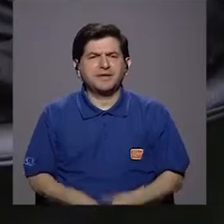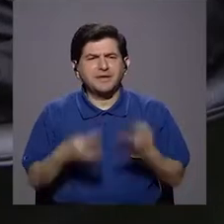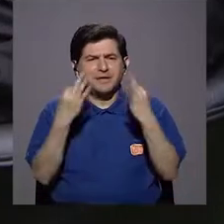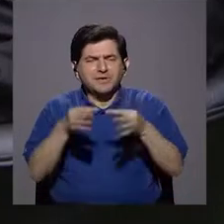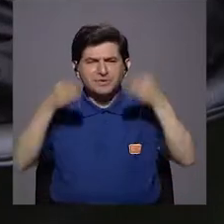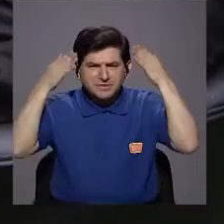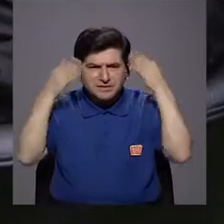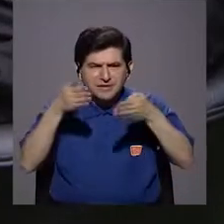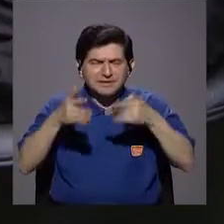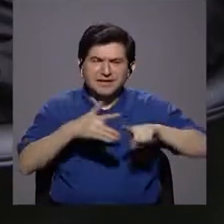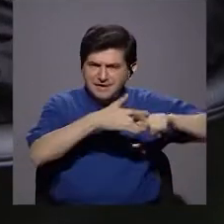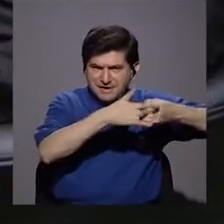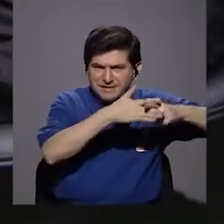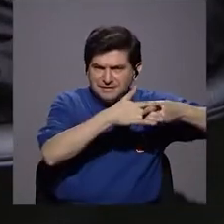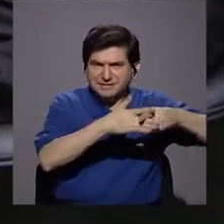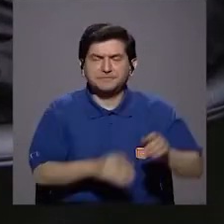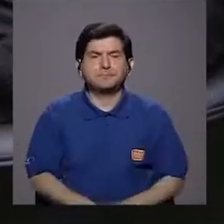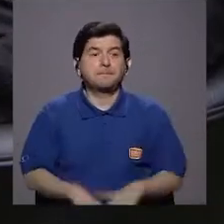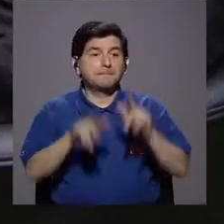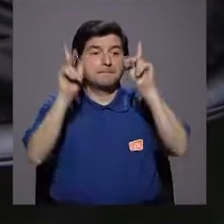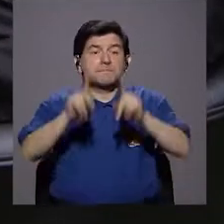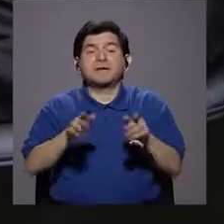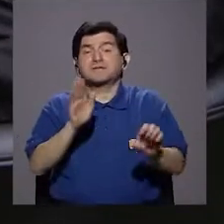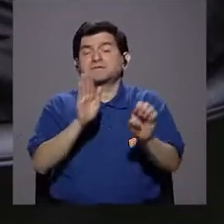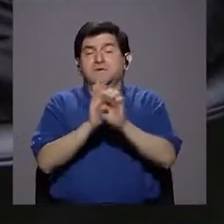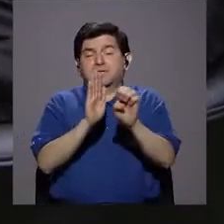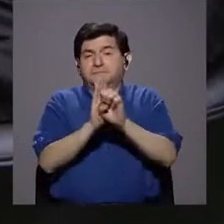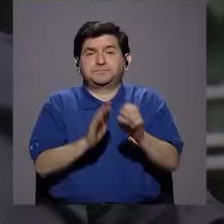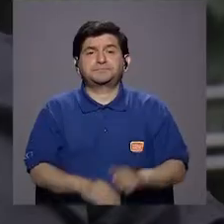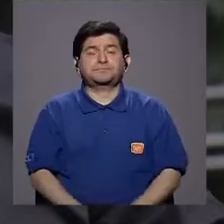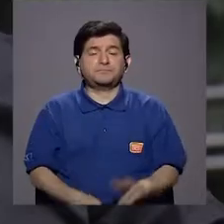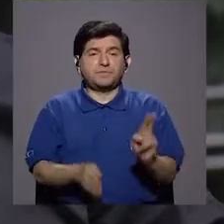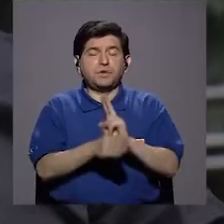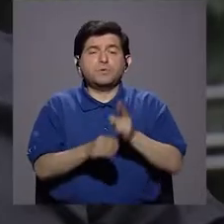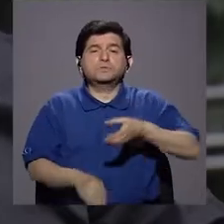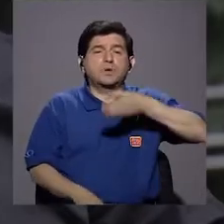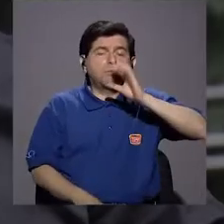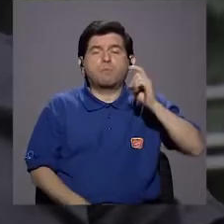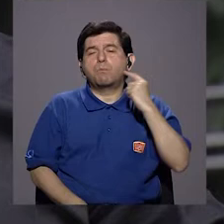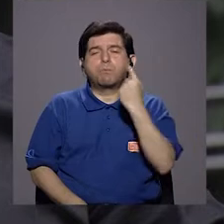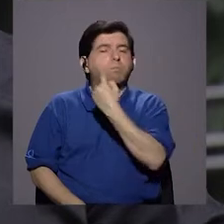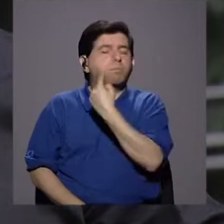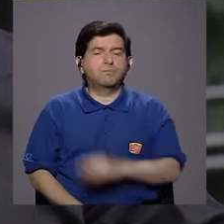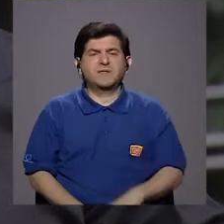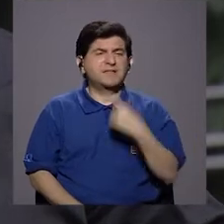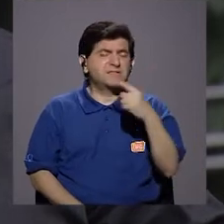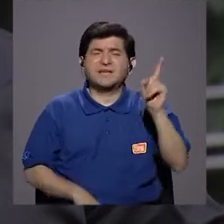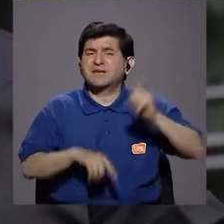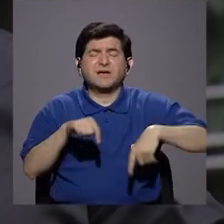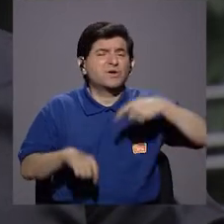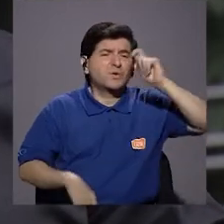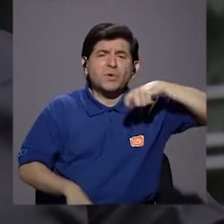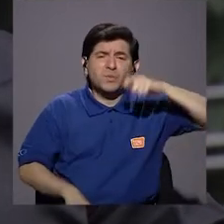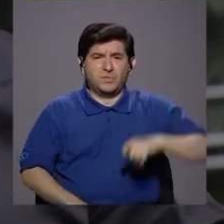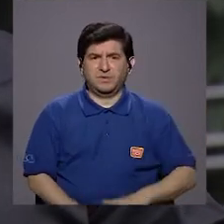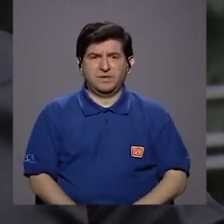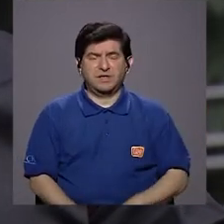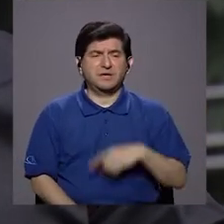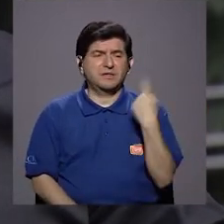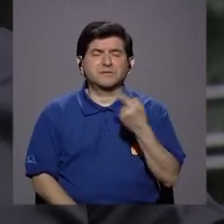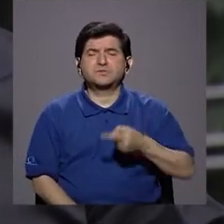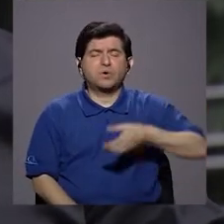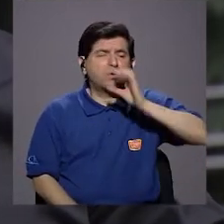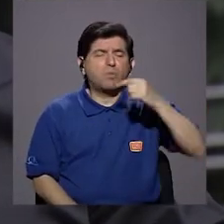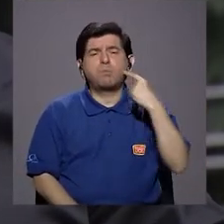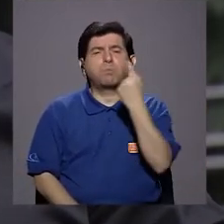darle como un énfasis a esos instrumentos. Mira, hay pacientes que, por ejemplo, usan el enjuague. No, es que no me puedo cepillar. Y